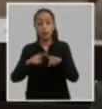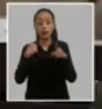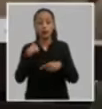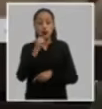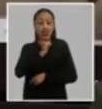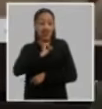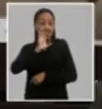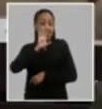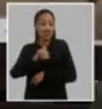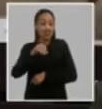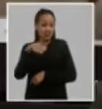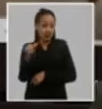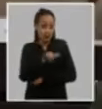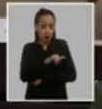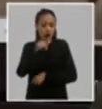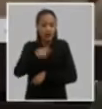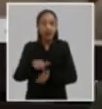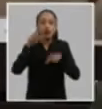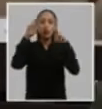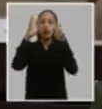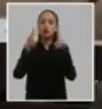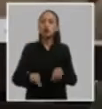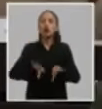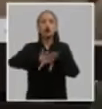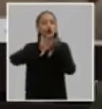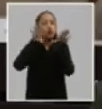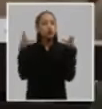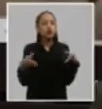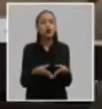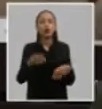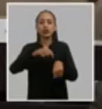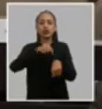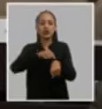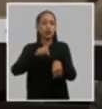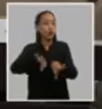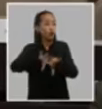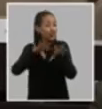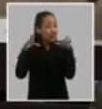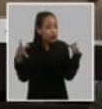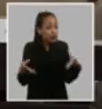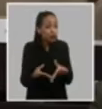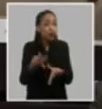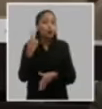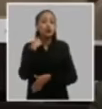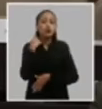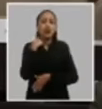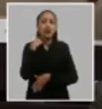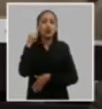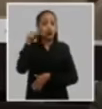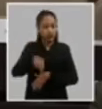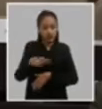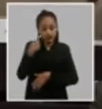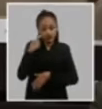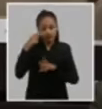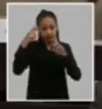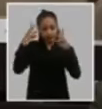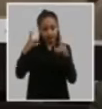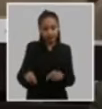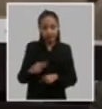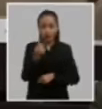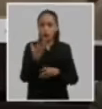decir también que ha sido un resultado de todo este tiempo de todos estos años estar hoy ahí muchos de nosotros